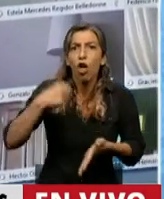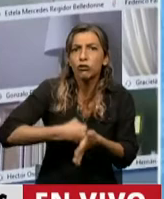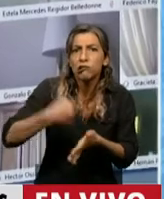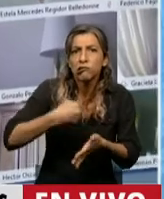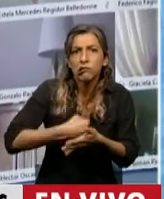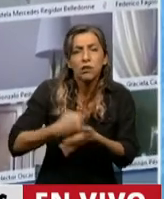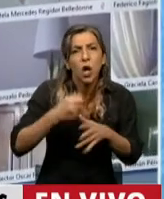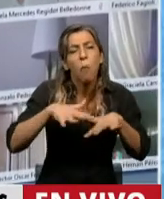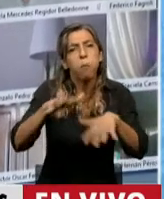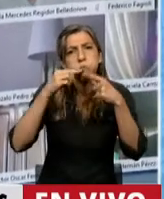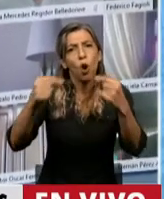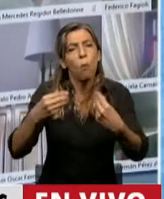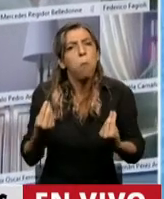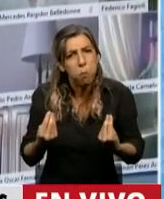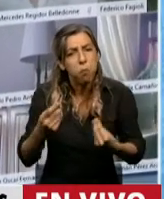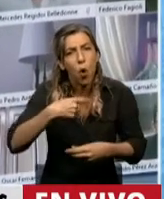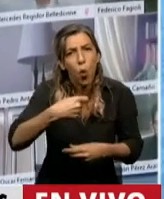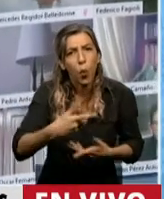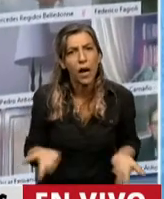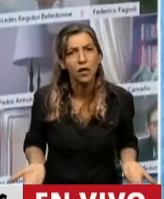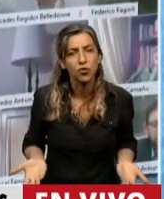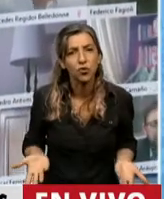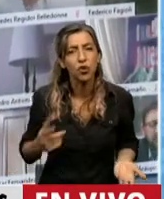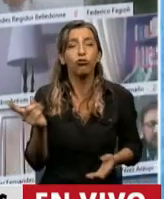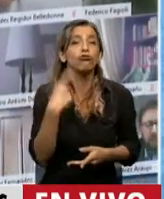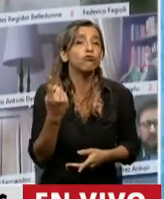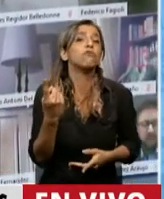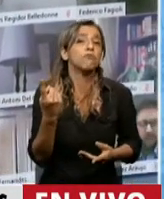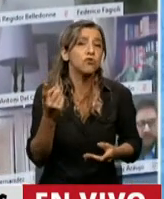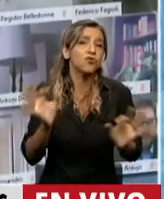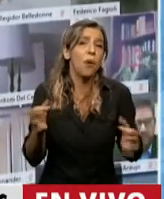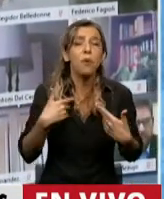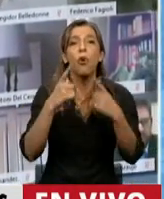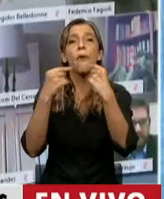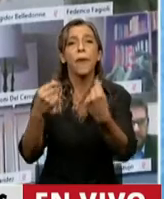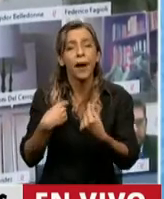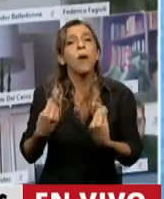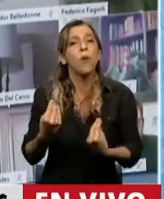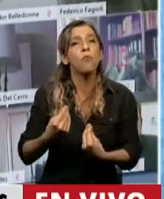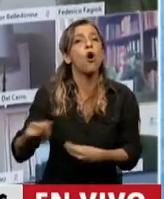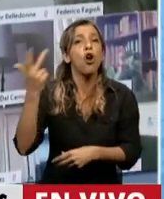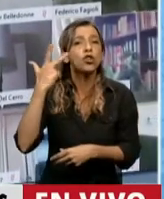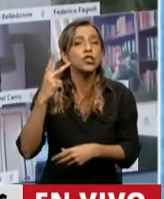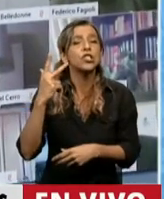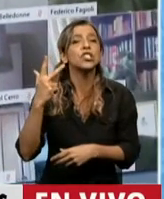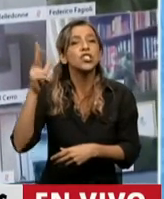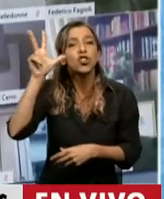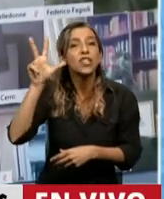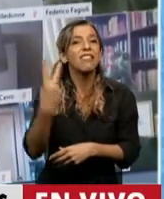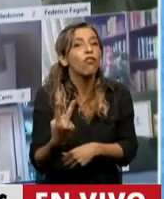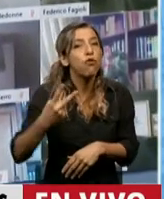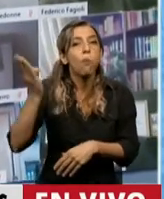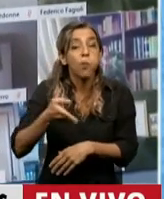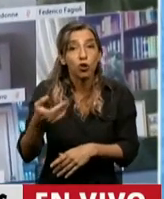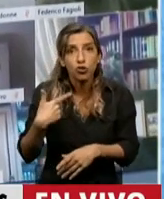porque el reclamo del 82% móvil del derecho a la movilidad jubilatoria anticipando y